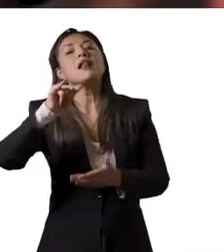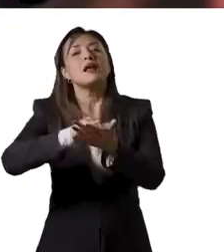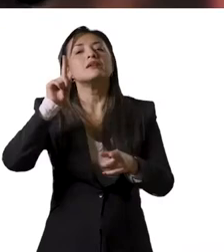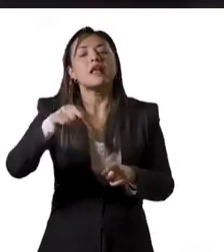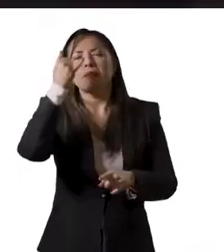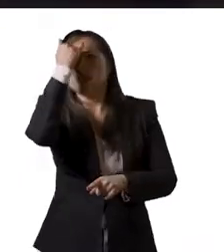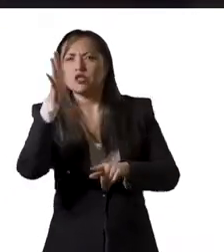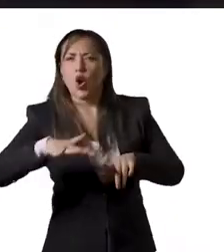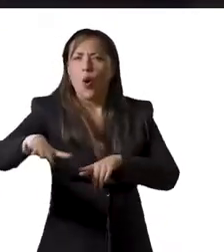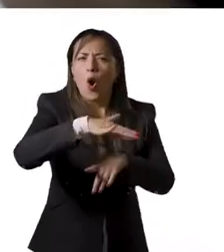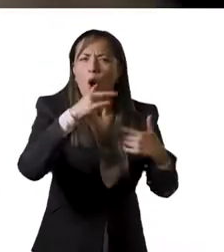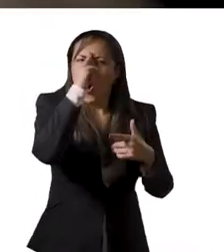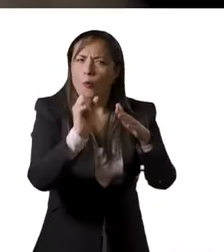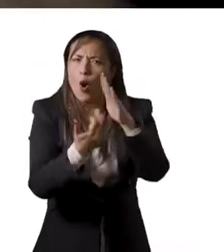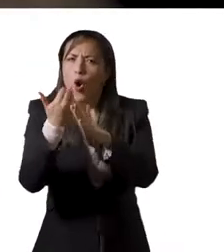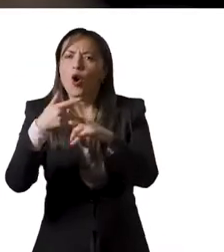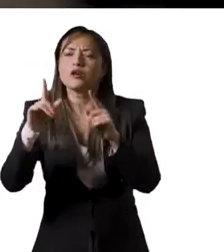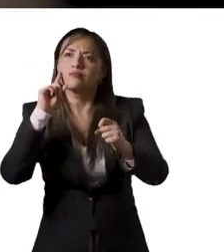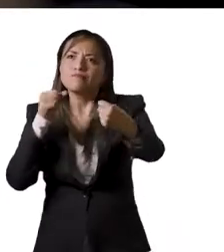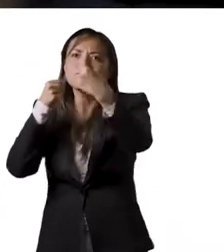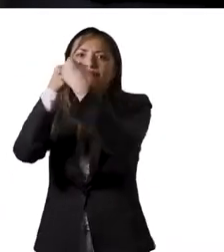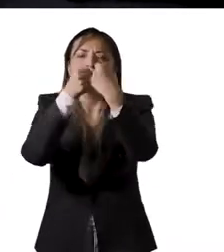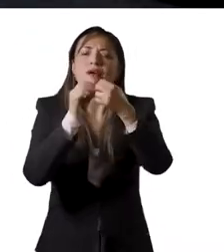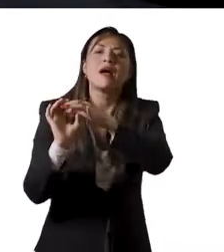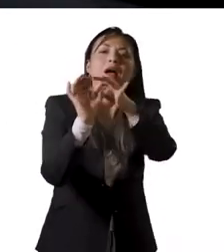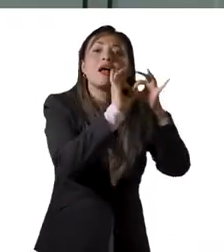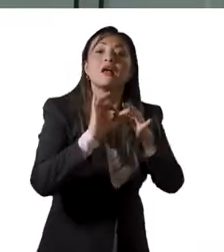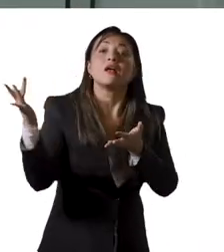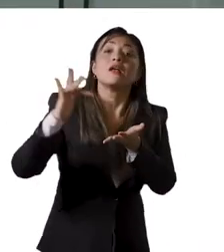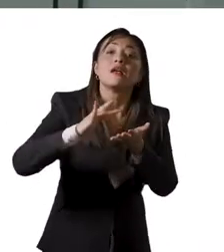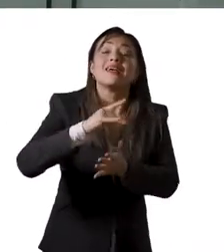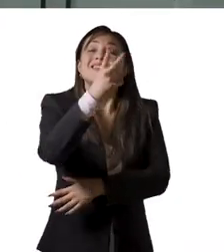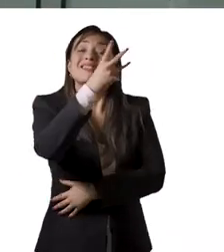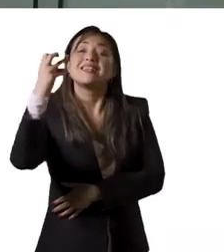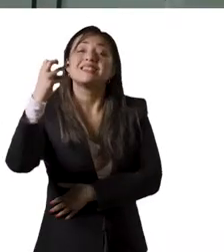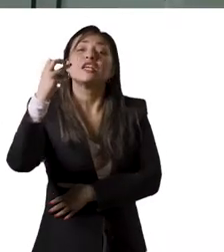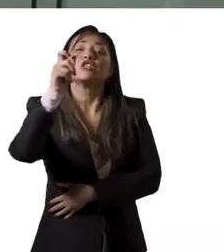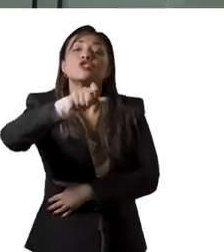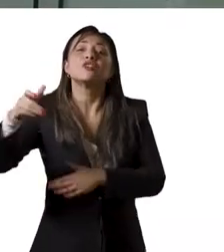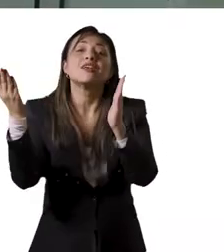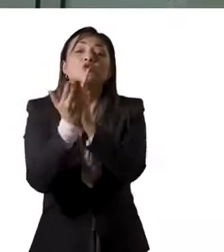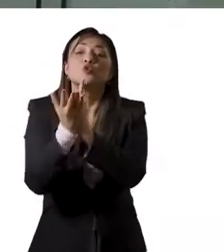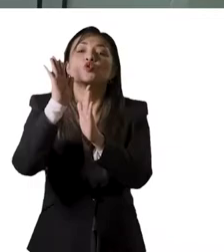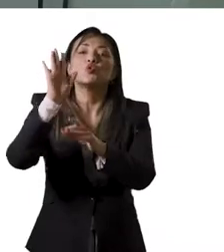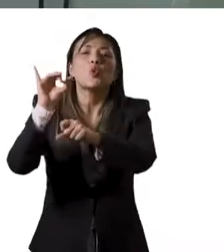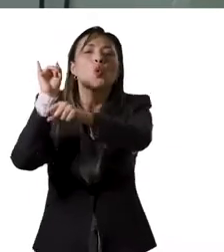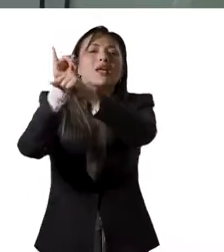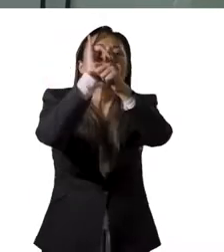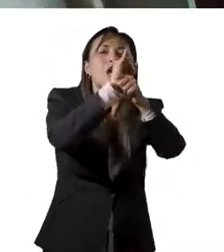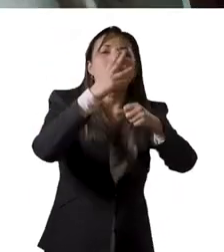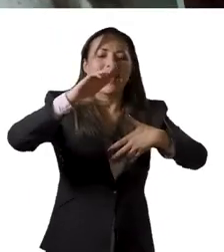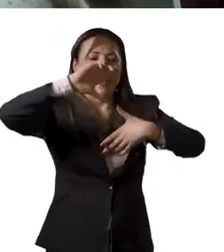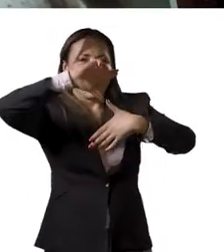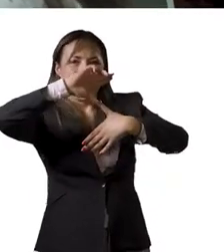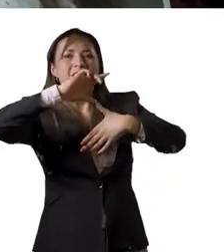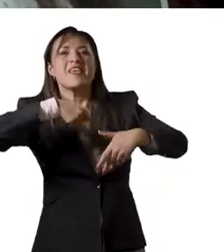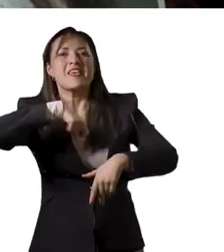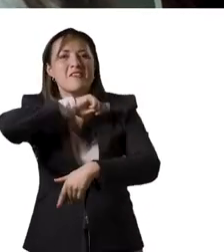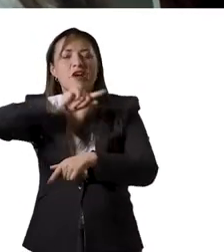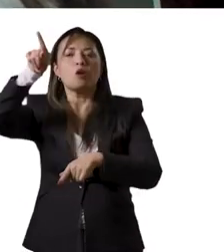realizó el primer Botcam de Innovación en conjunto con ACIBEI, donde participaron más de 300 estudiantes de instituciones